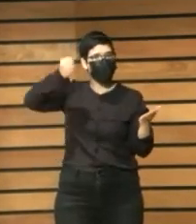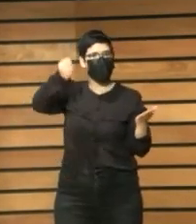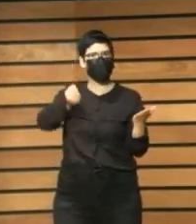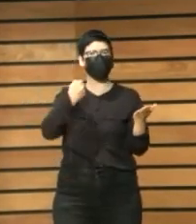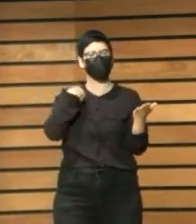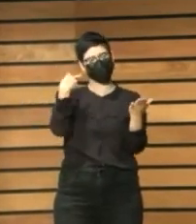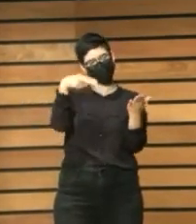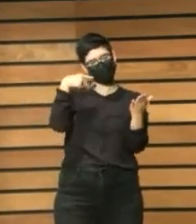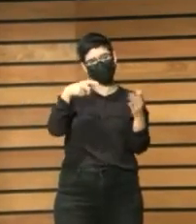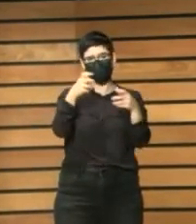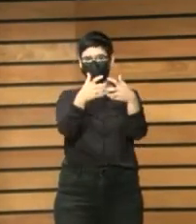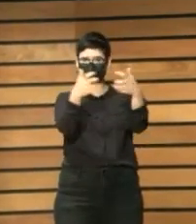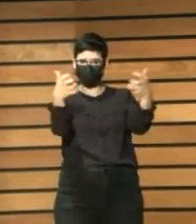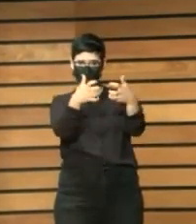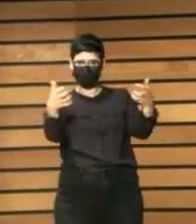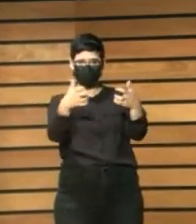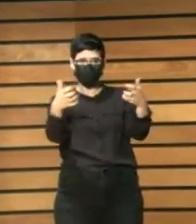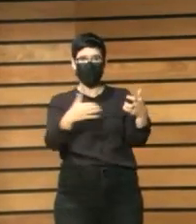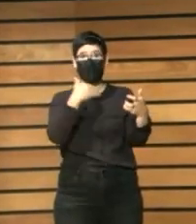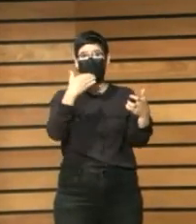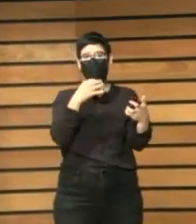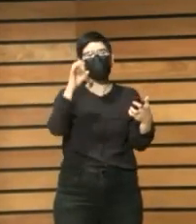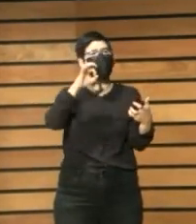de lo que queda eso.